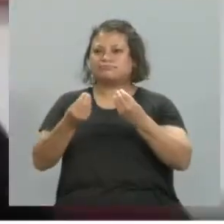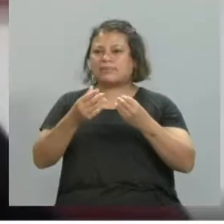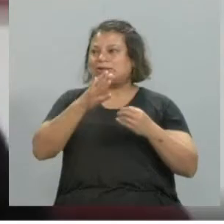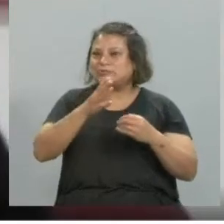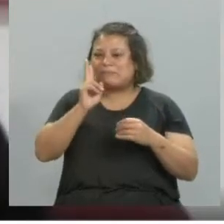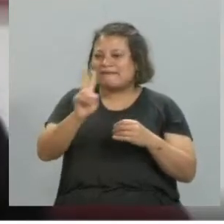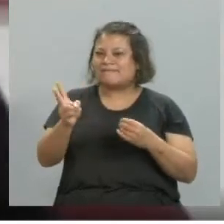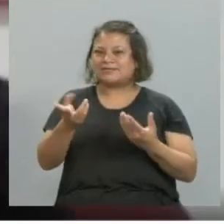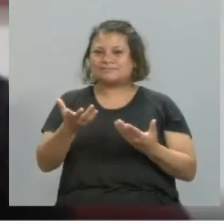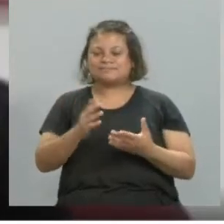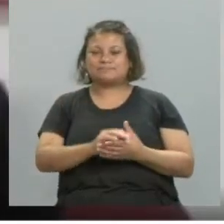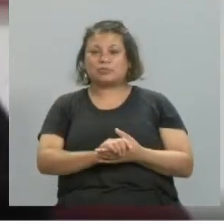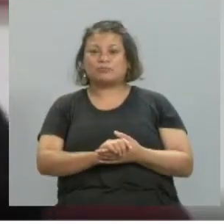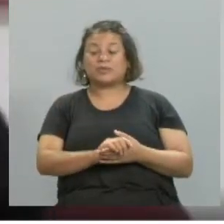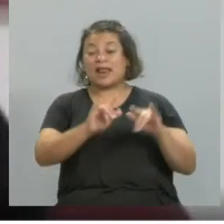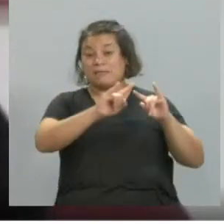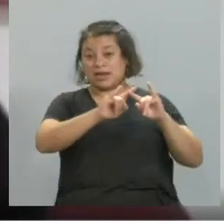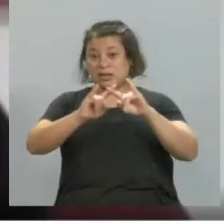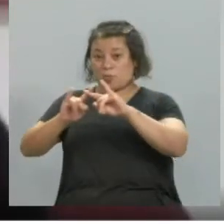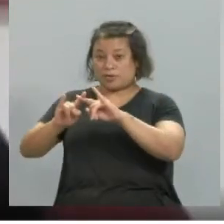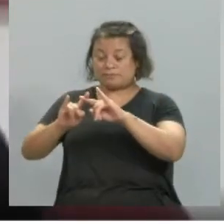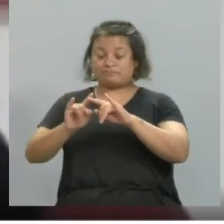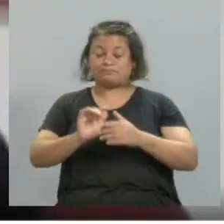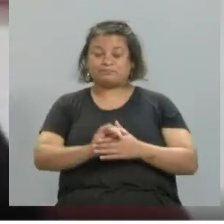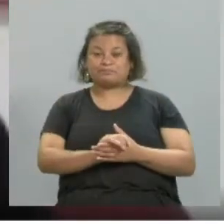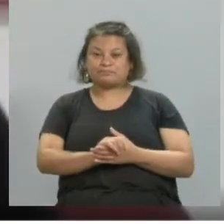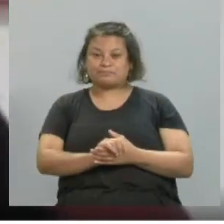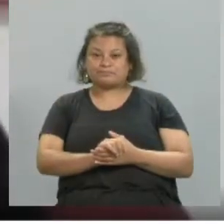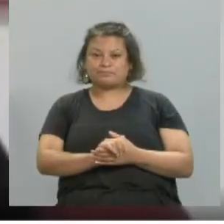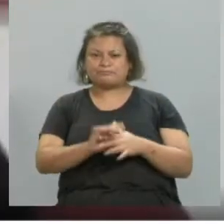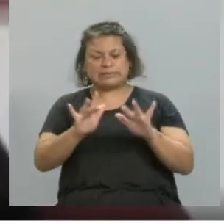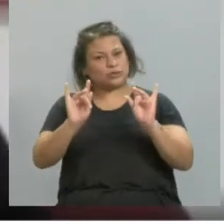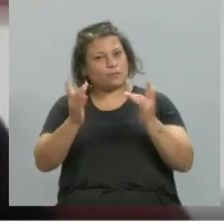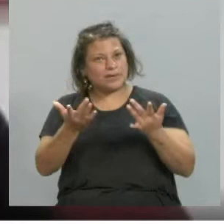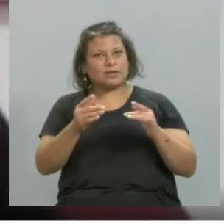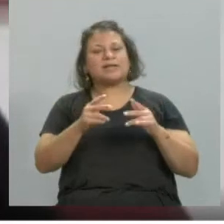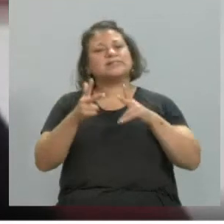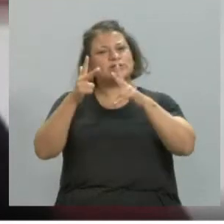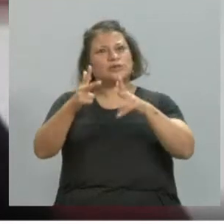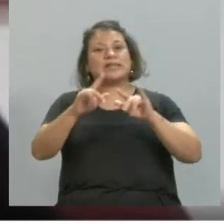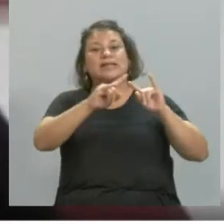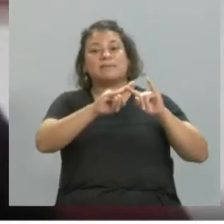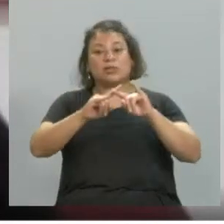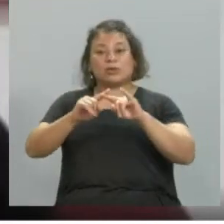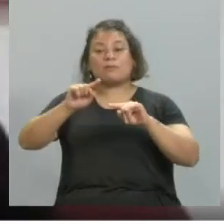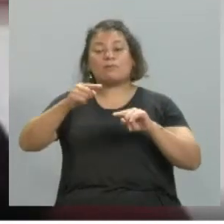Bueno, obviamente la pueden visitar la página web, que es medio complicada, pero si les digo, es www